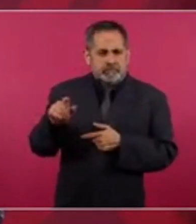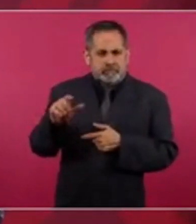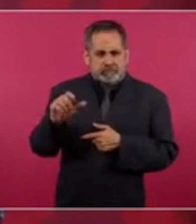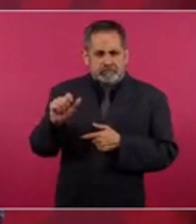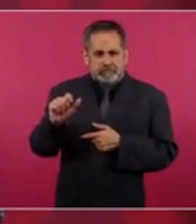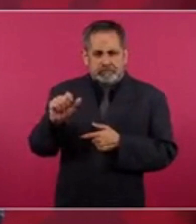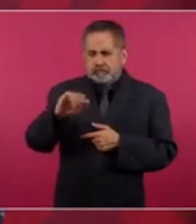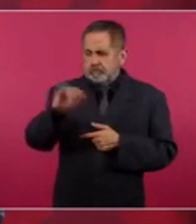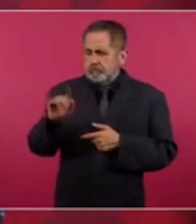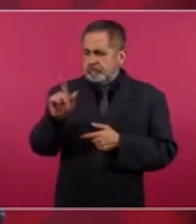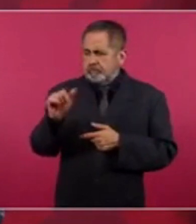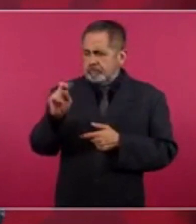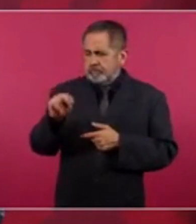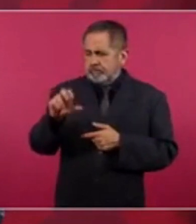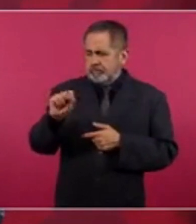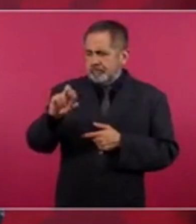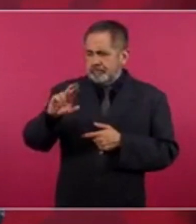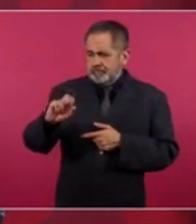Julian Assange.